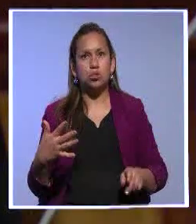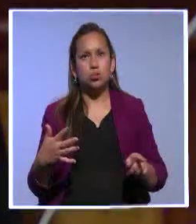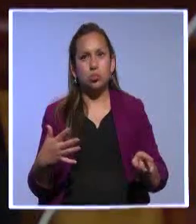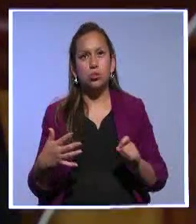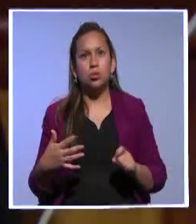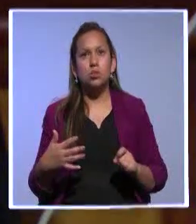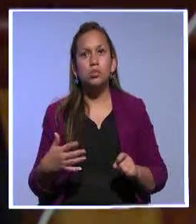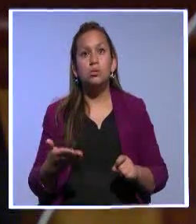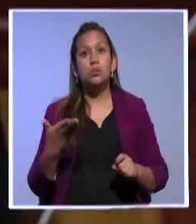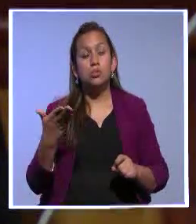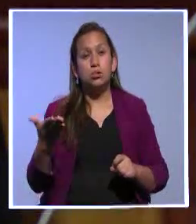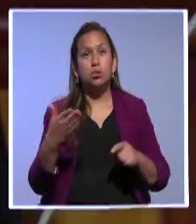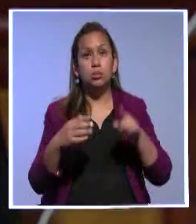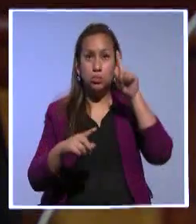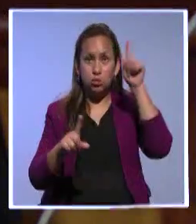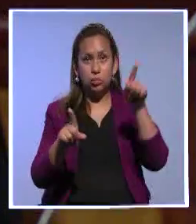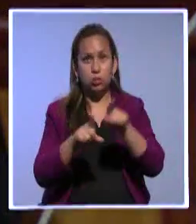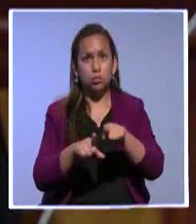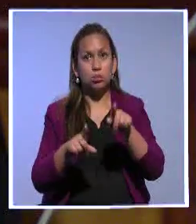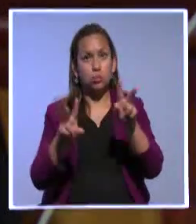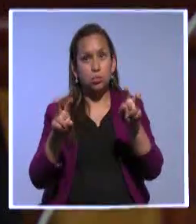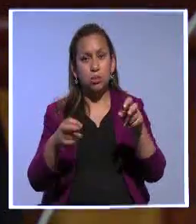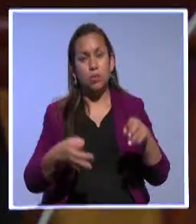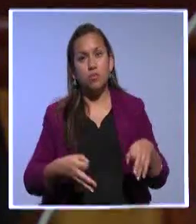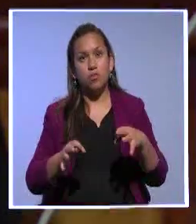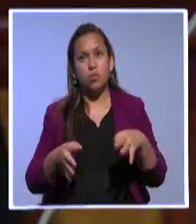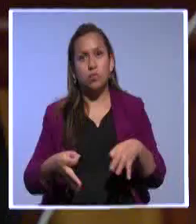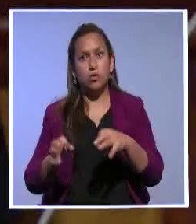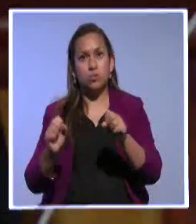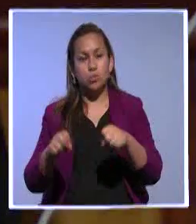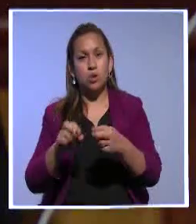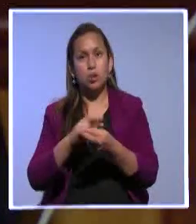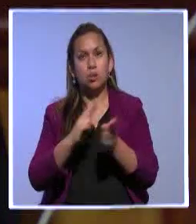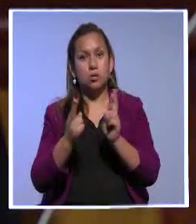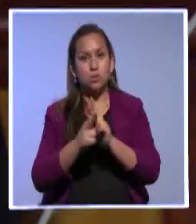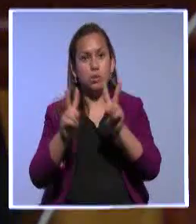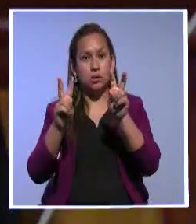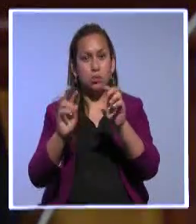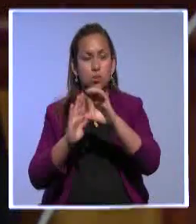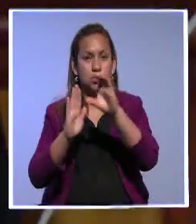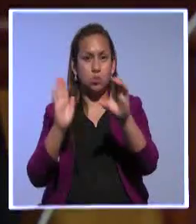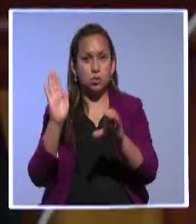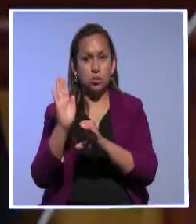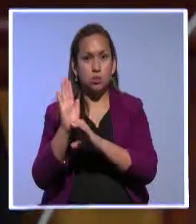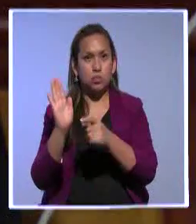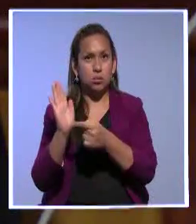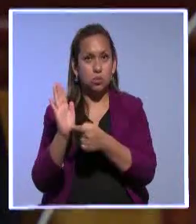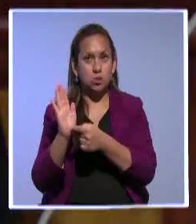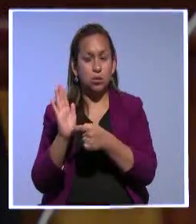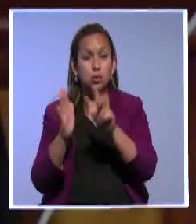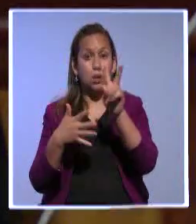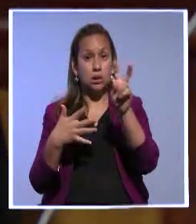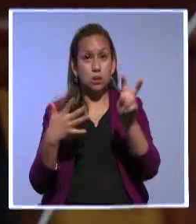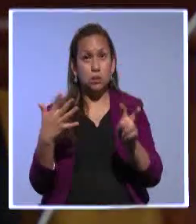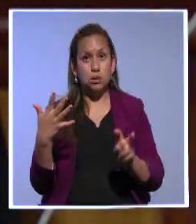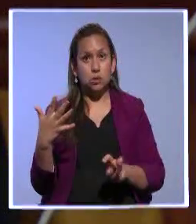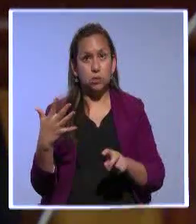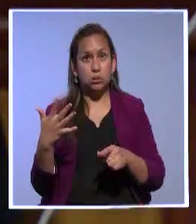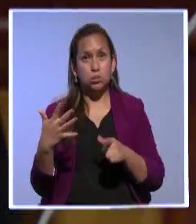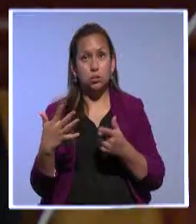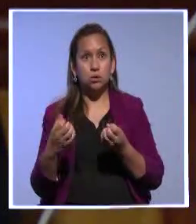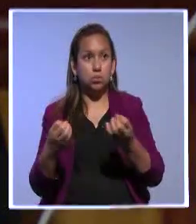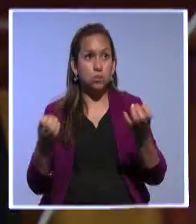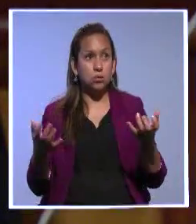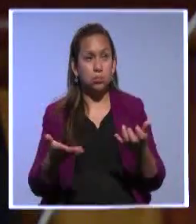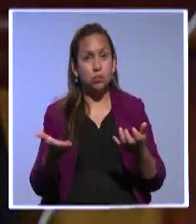eventualmente, ponernos de acuerdo en mecanismos que permitan reformar parcialmente la Constitución en aquellos temas que la mayoría considere